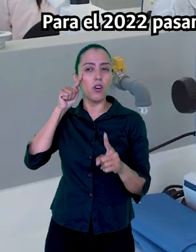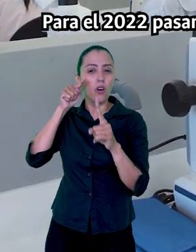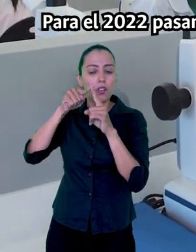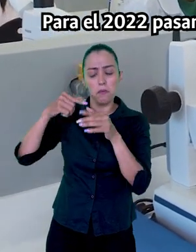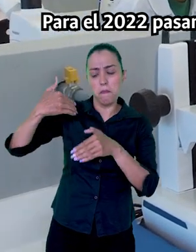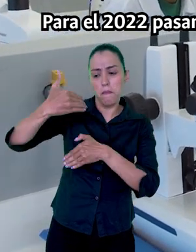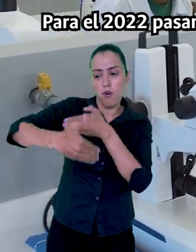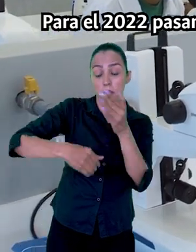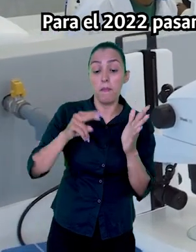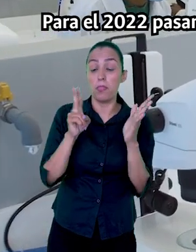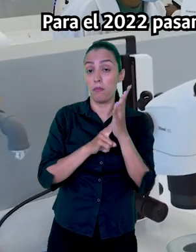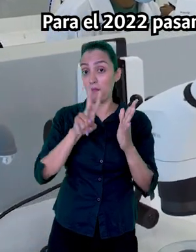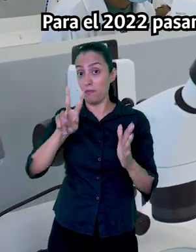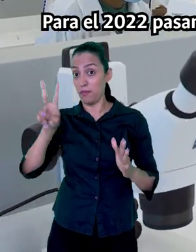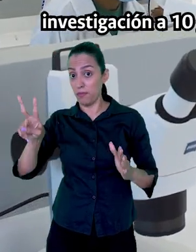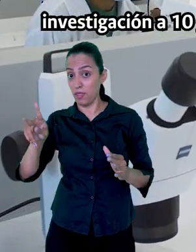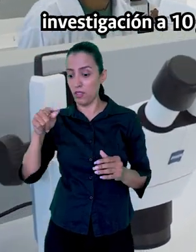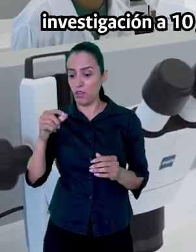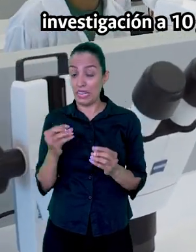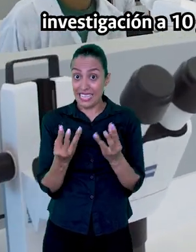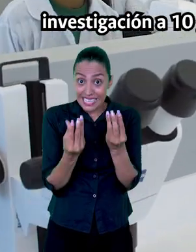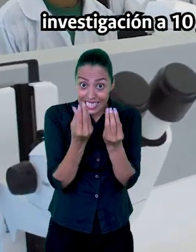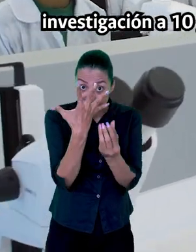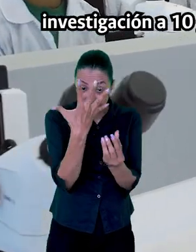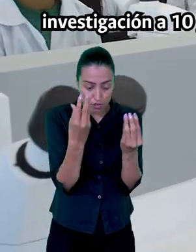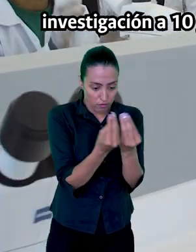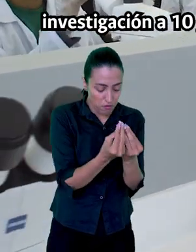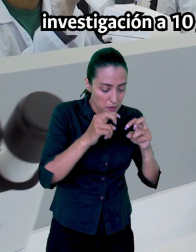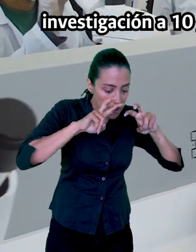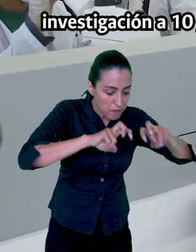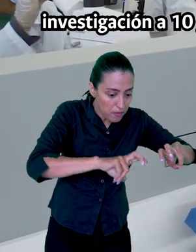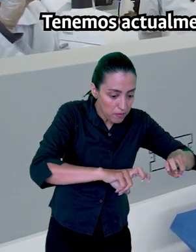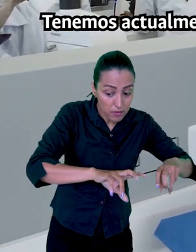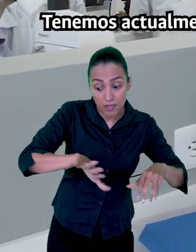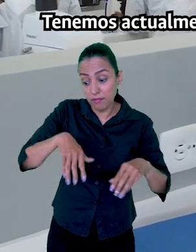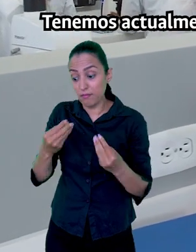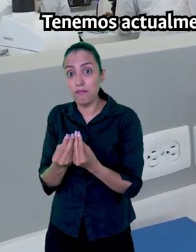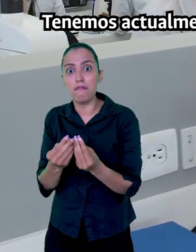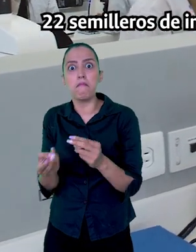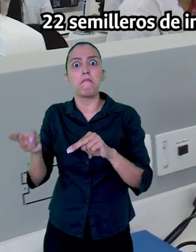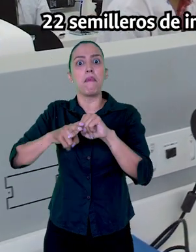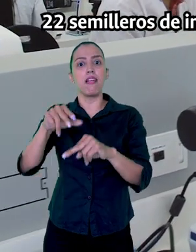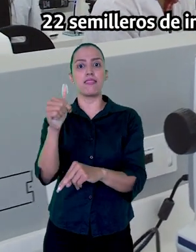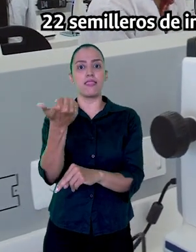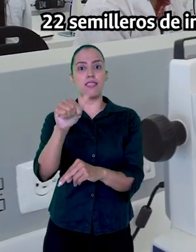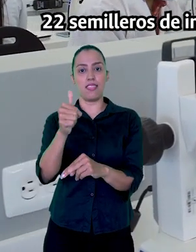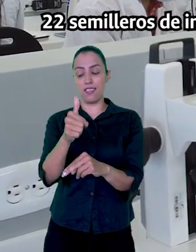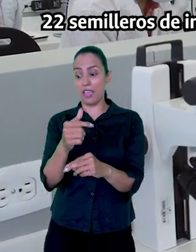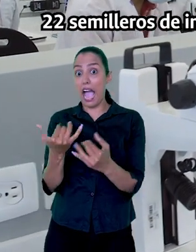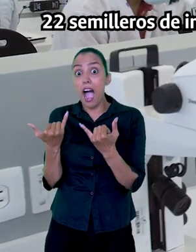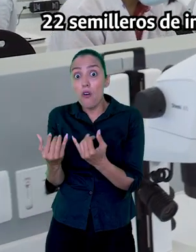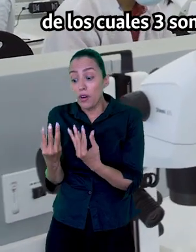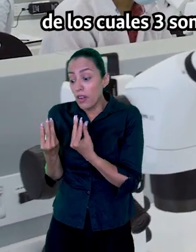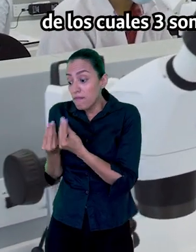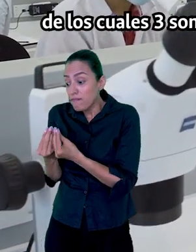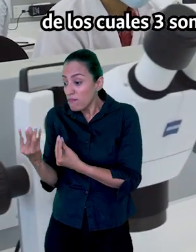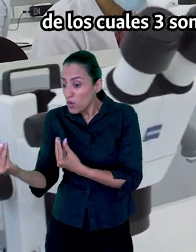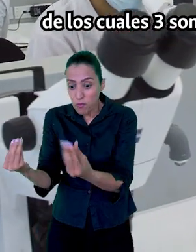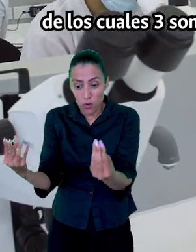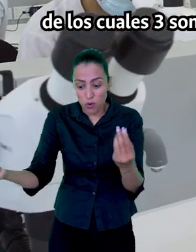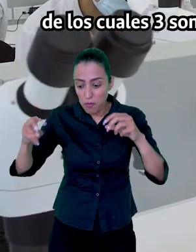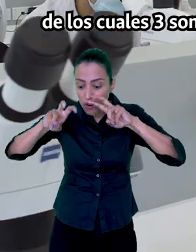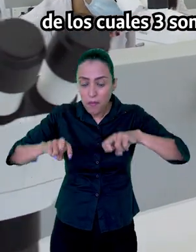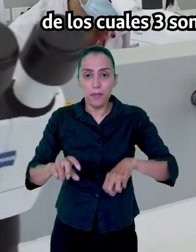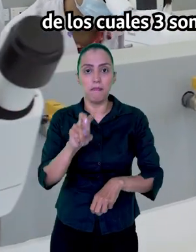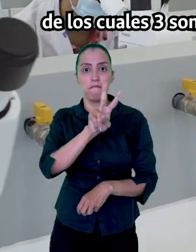pasamos de cinco grupos de investigación a diez grupos de investigación. Tenemos actualmente 22 semilleros de investigación, los cuales